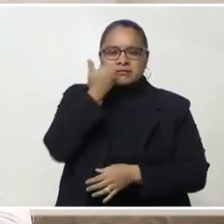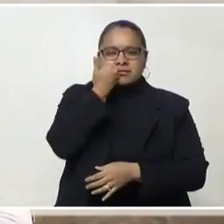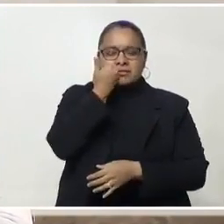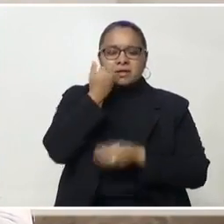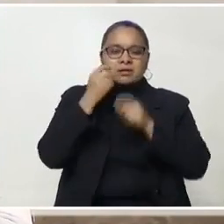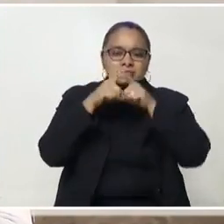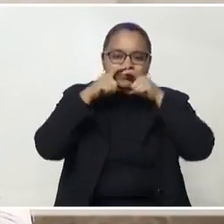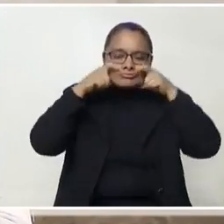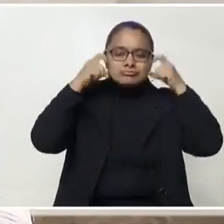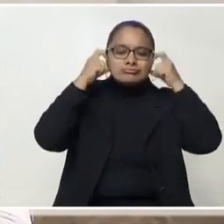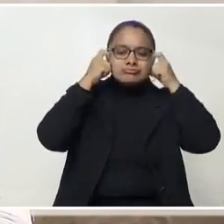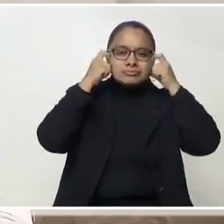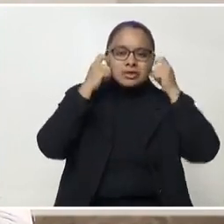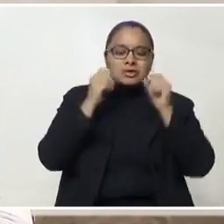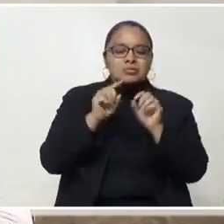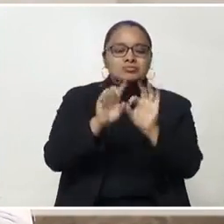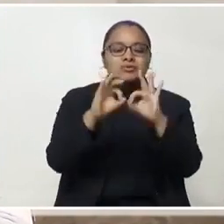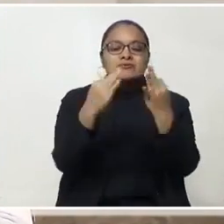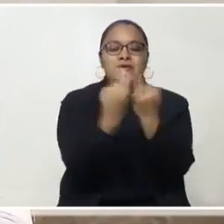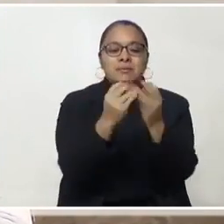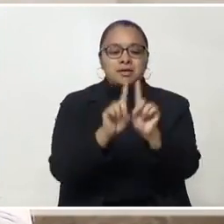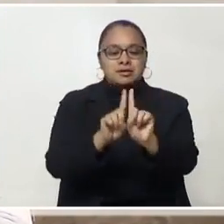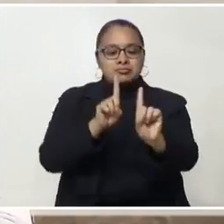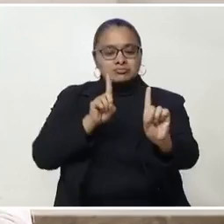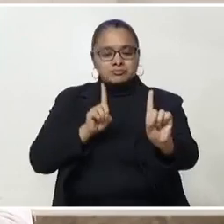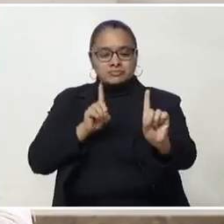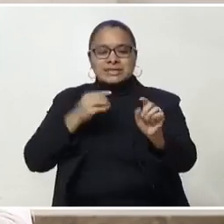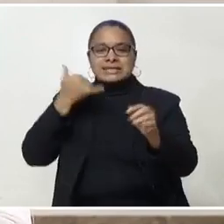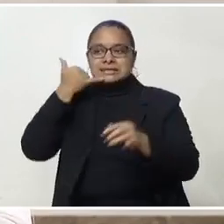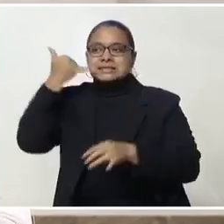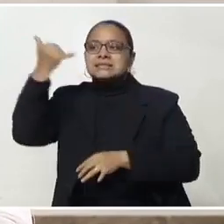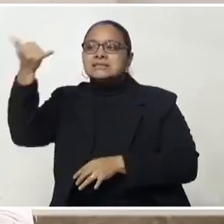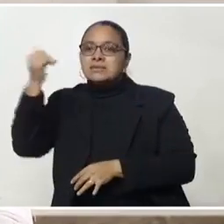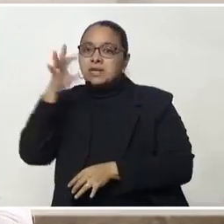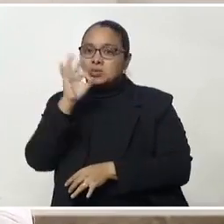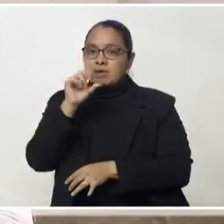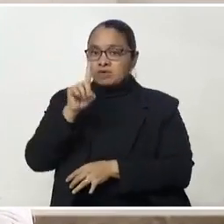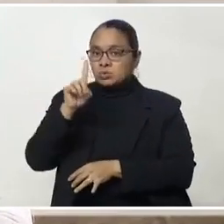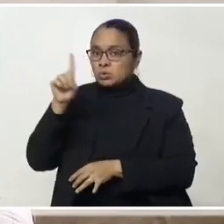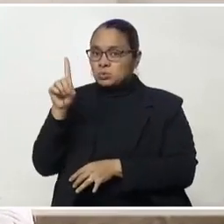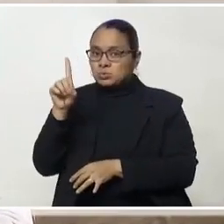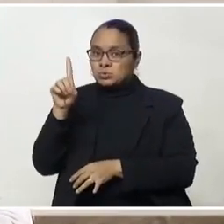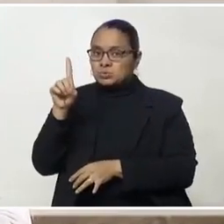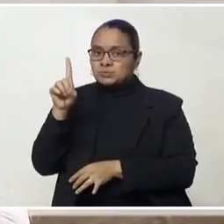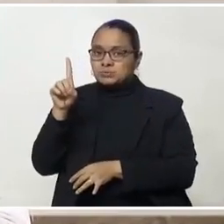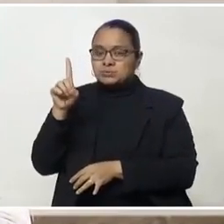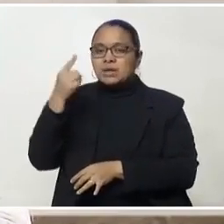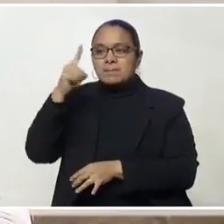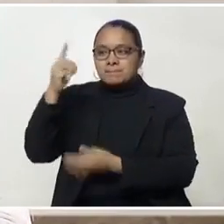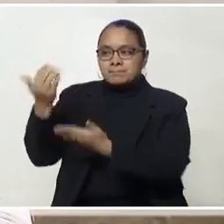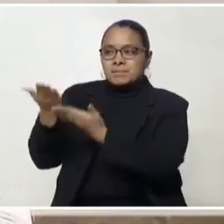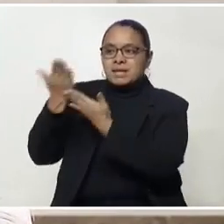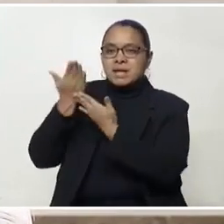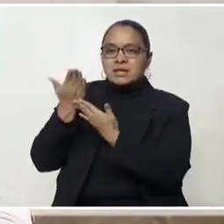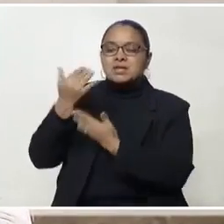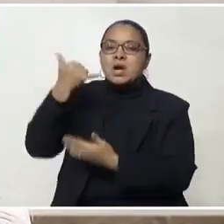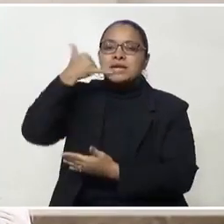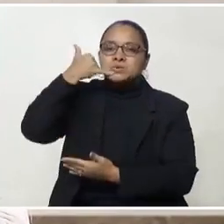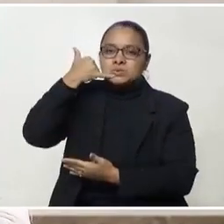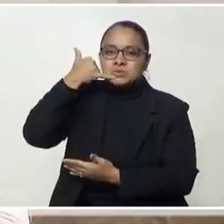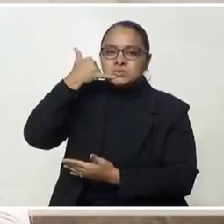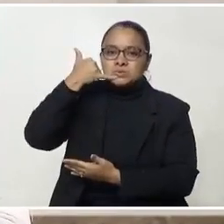colocarse mascarilla, autoaislarse en casa y llamar al 911 pidiendo información.